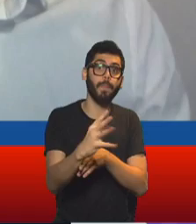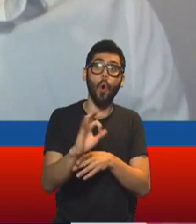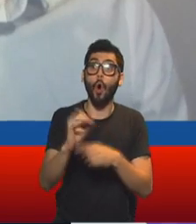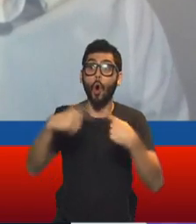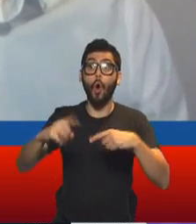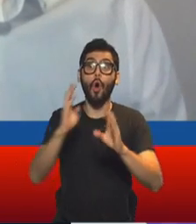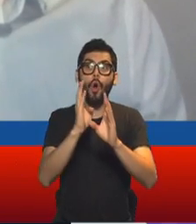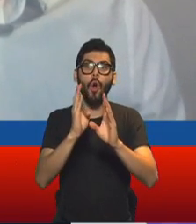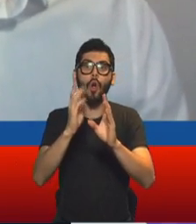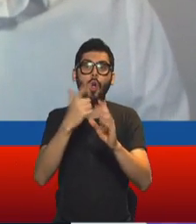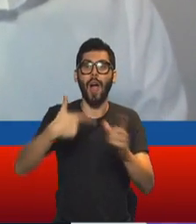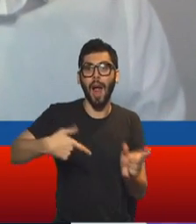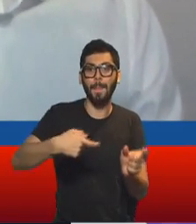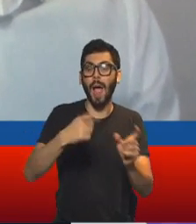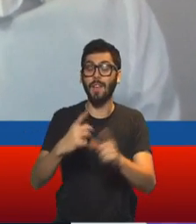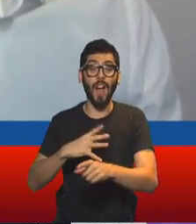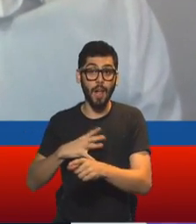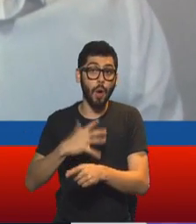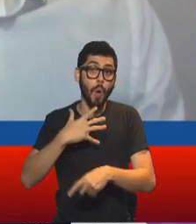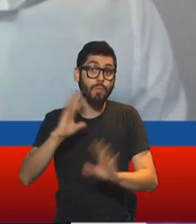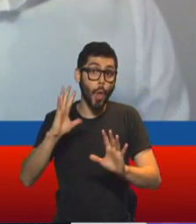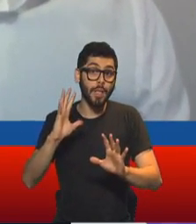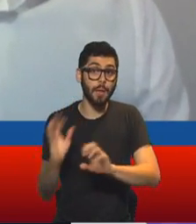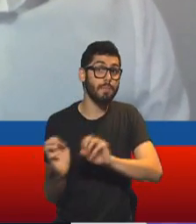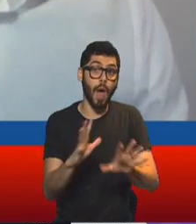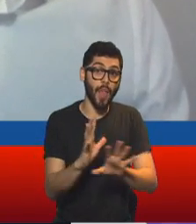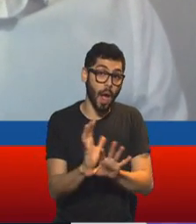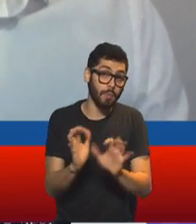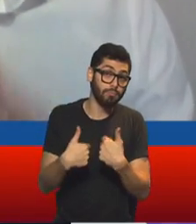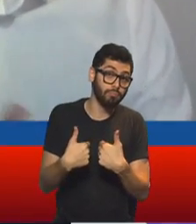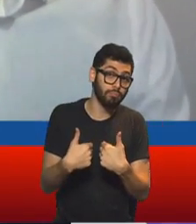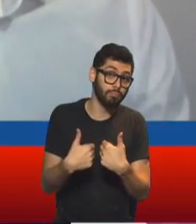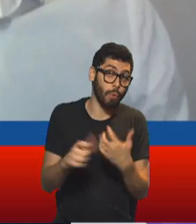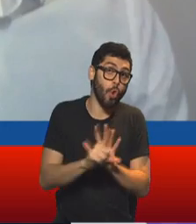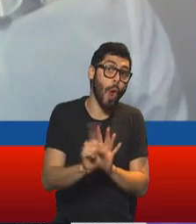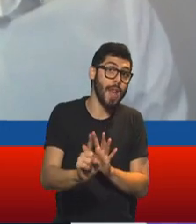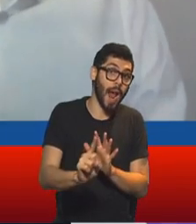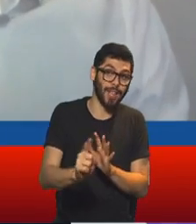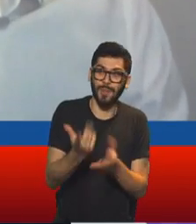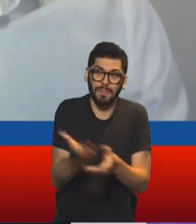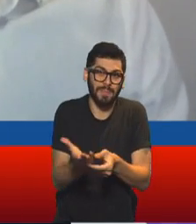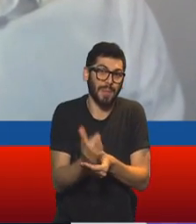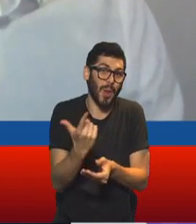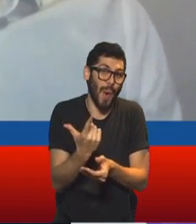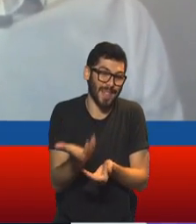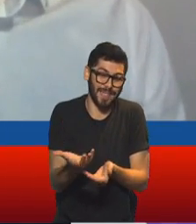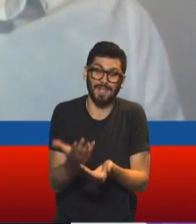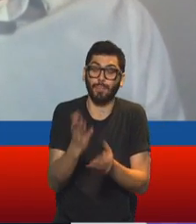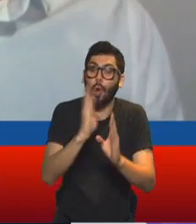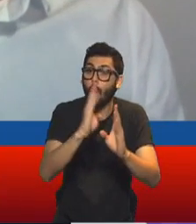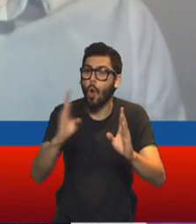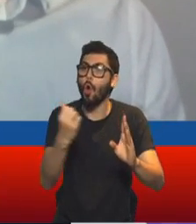pertrechos, porque qué es lo que puede haber pasado. Puede haber pasado que el envío ya ha sido ilegal. Entonces, si el envío fue ilegal, lo va a figurar en la documentación, pero sí debería